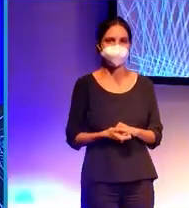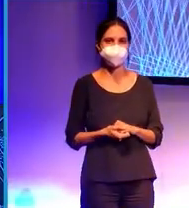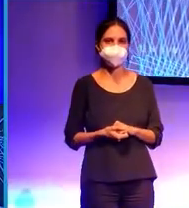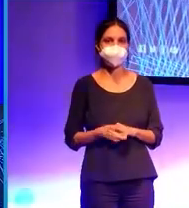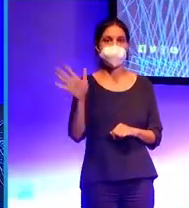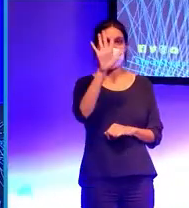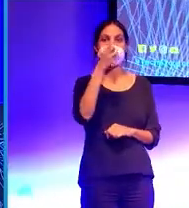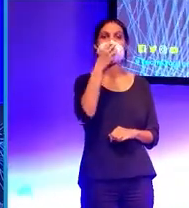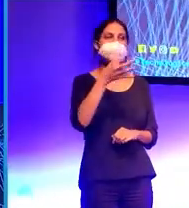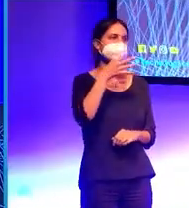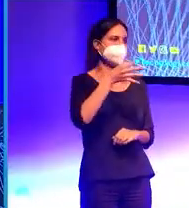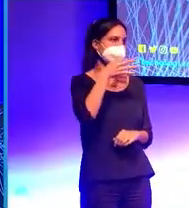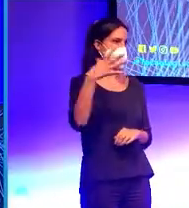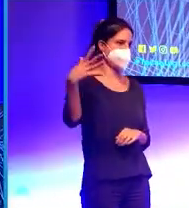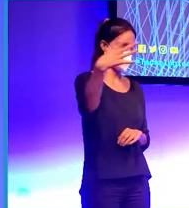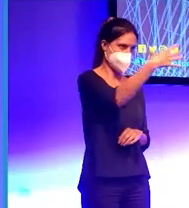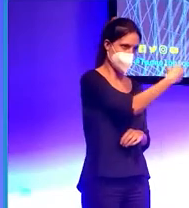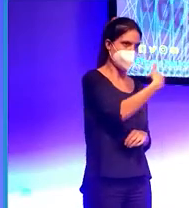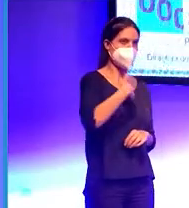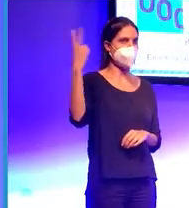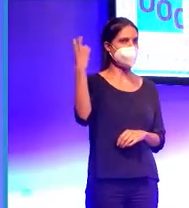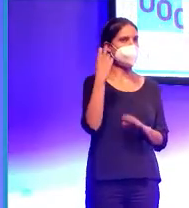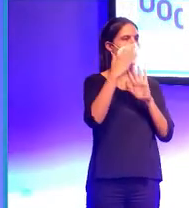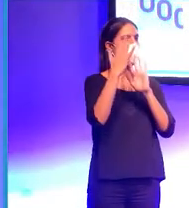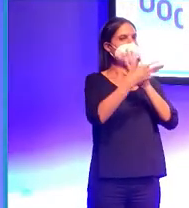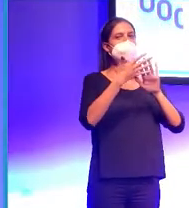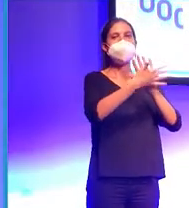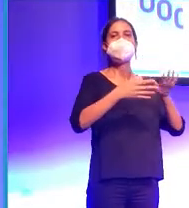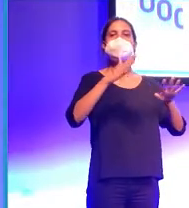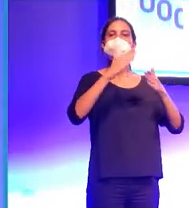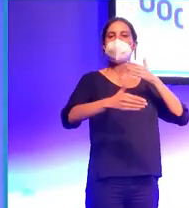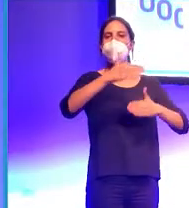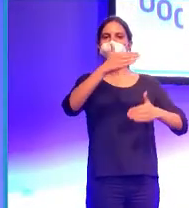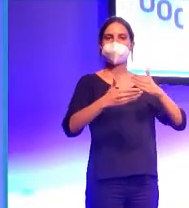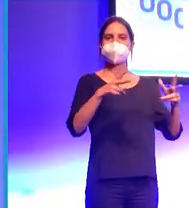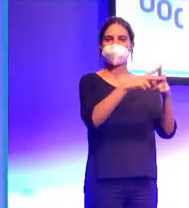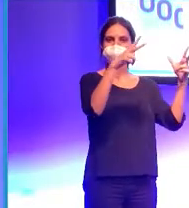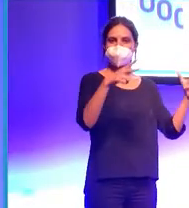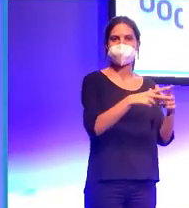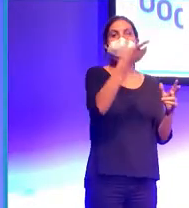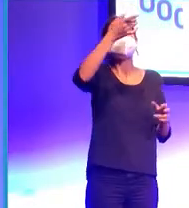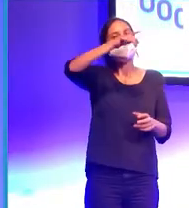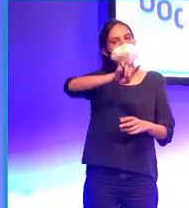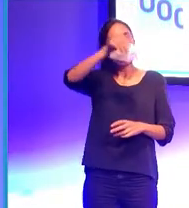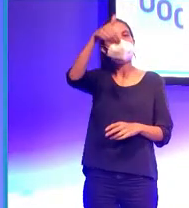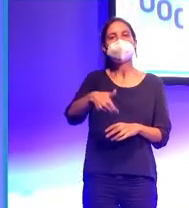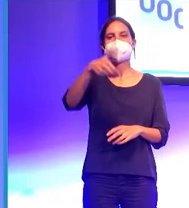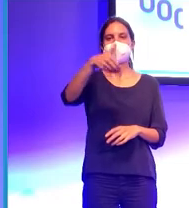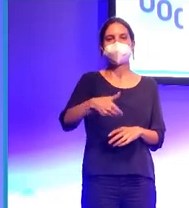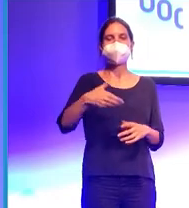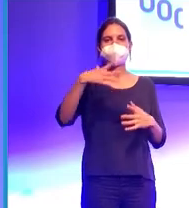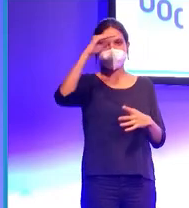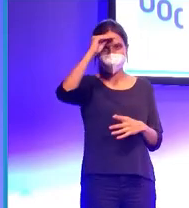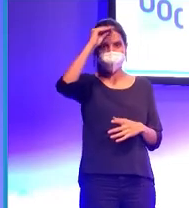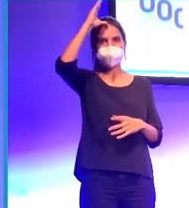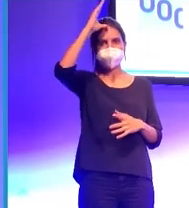Hola, buenas tardes a todos. He venido a hablaros de robótica social y de la importancia de la inteligencia emocional en el contexto de la